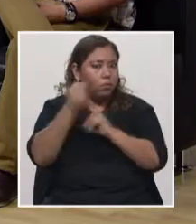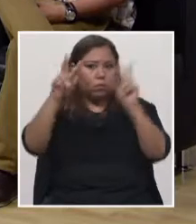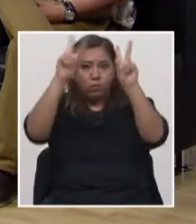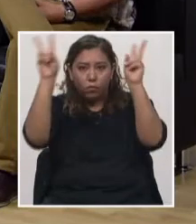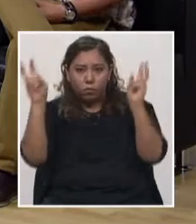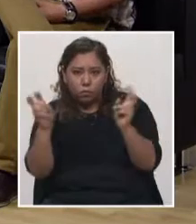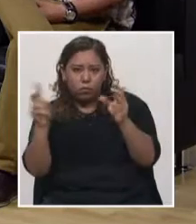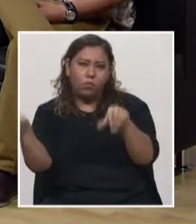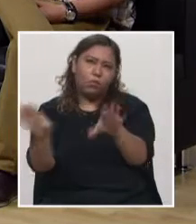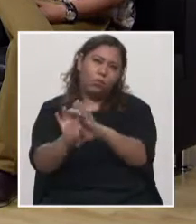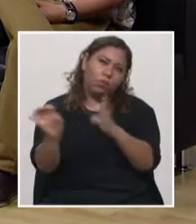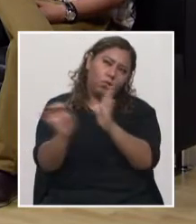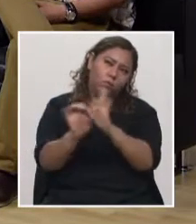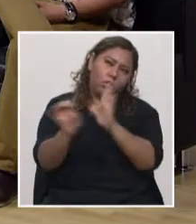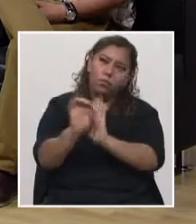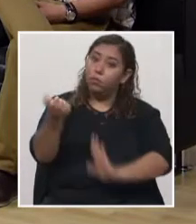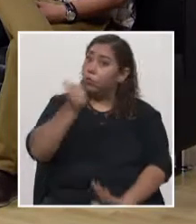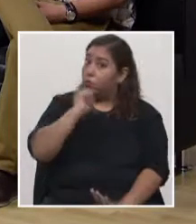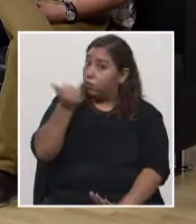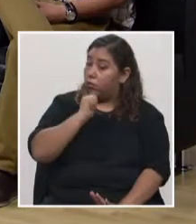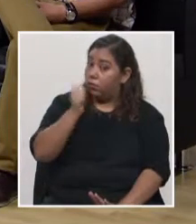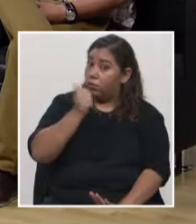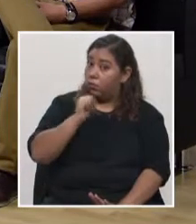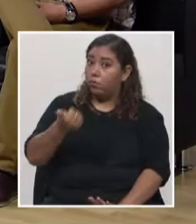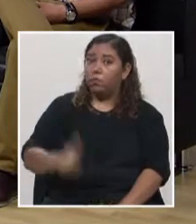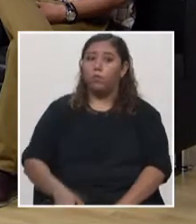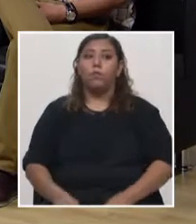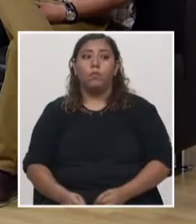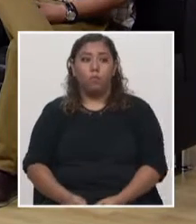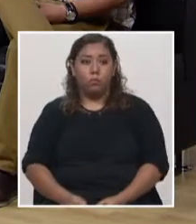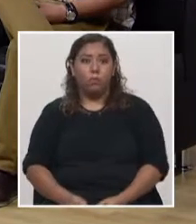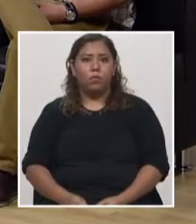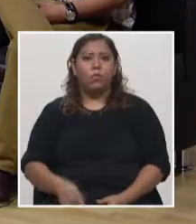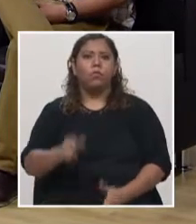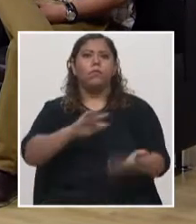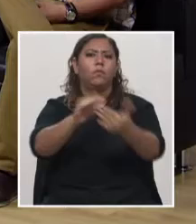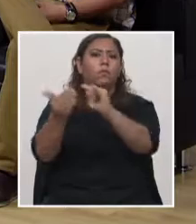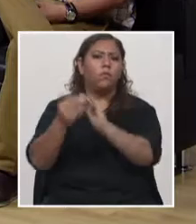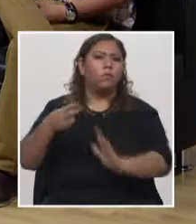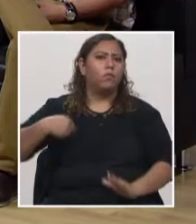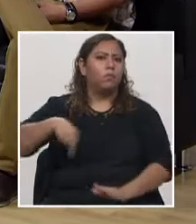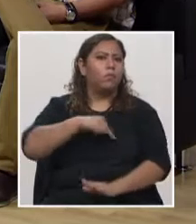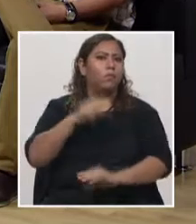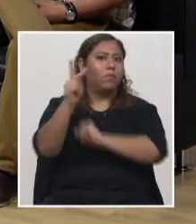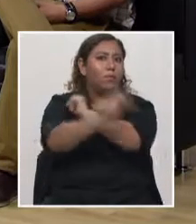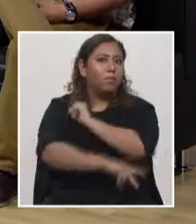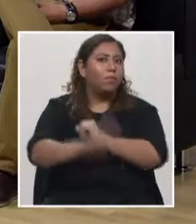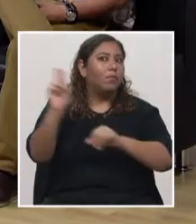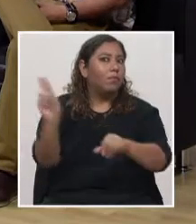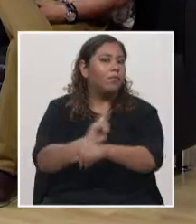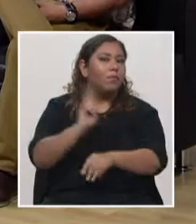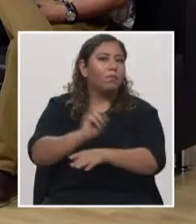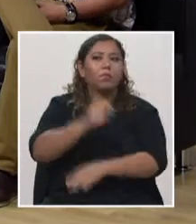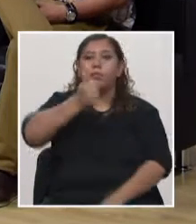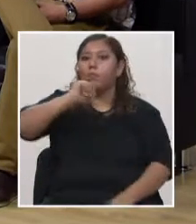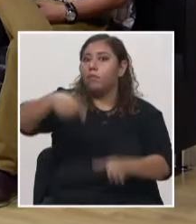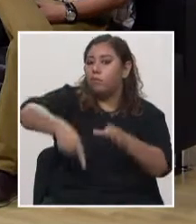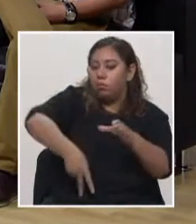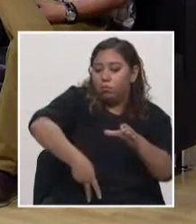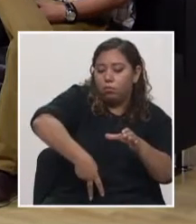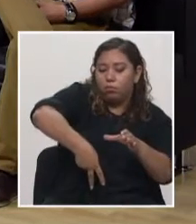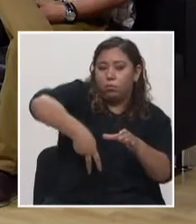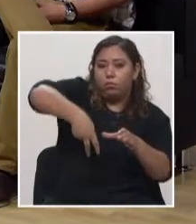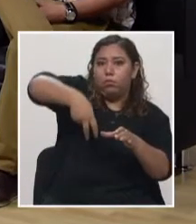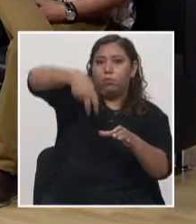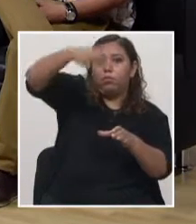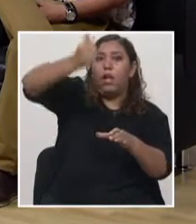por ejemplo, de agua. Eso es muy importante, las comunidades de nuestro país se abastecen mucho de agua de pozo. ¿Y qué estudia el agua de pozo? La